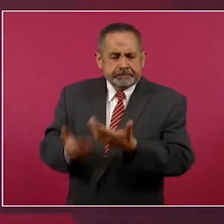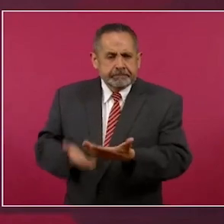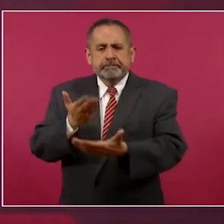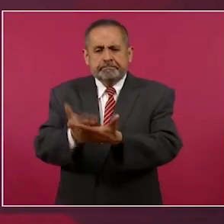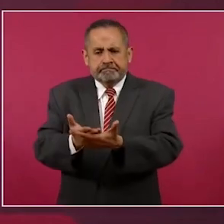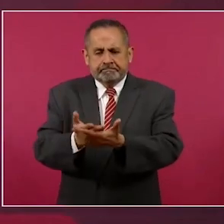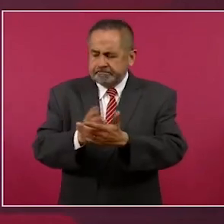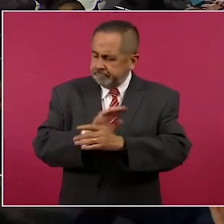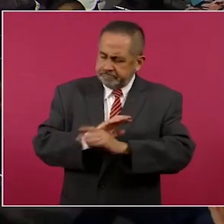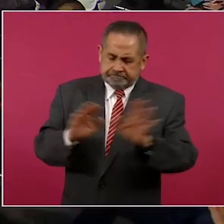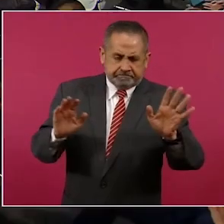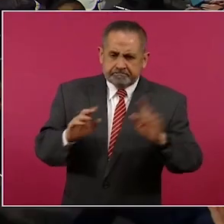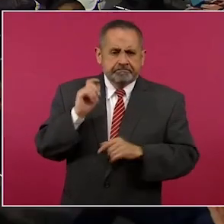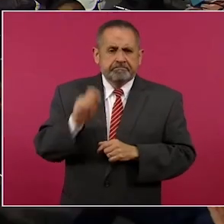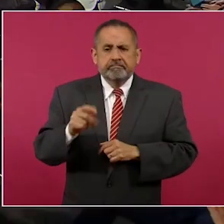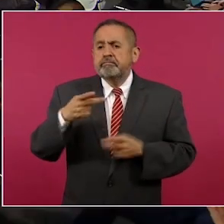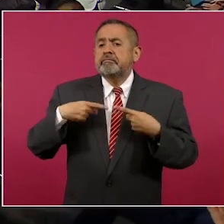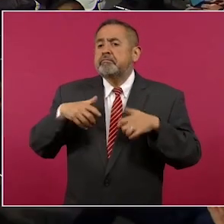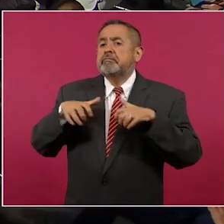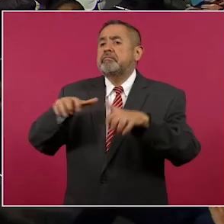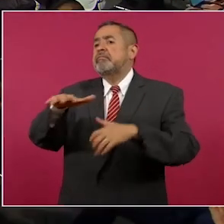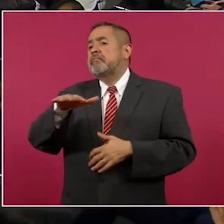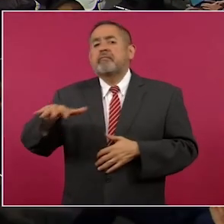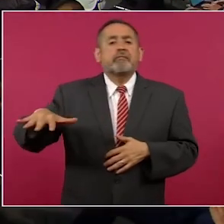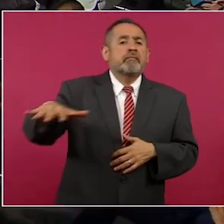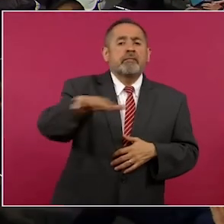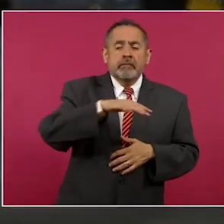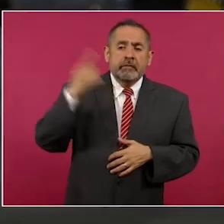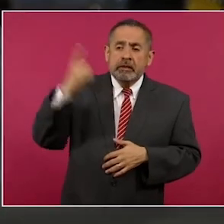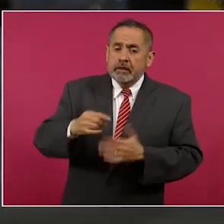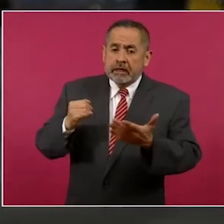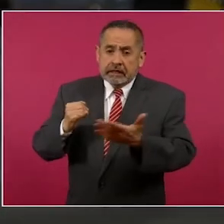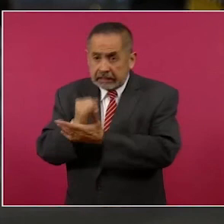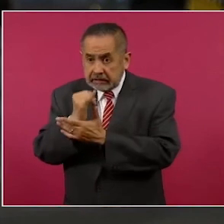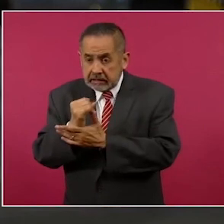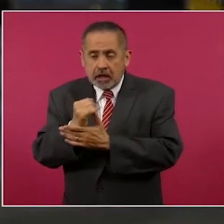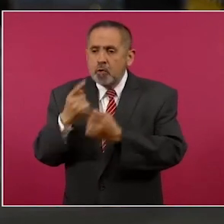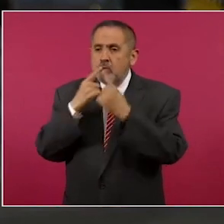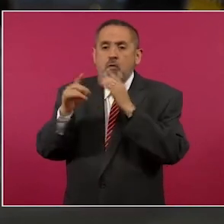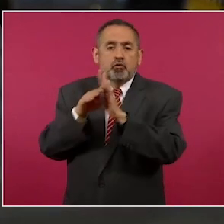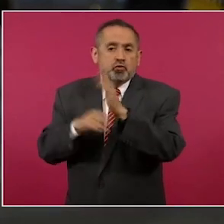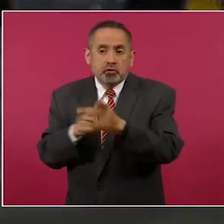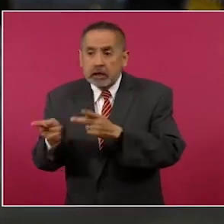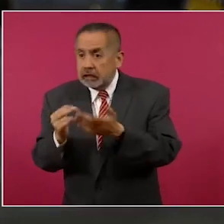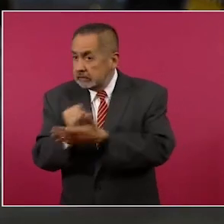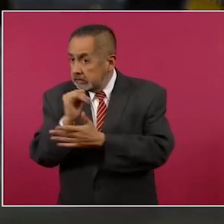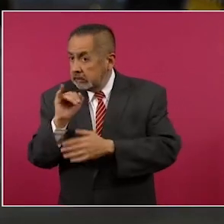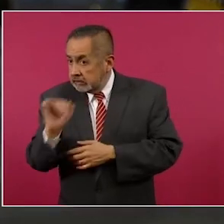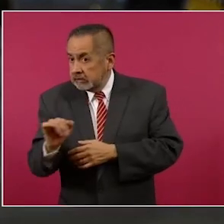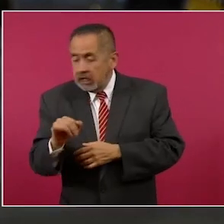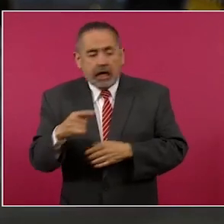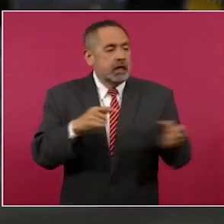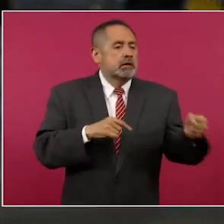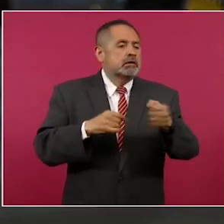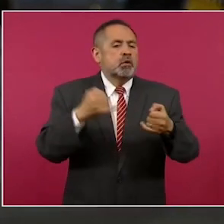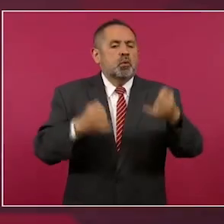si el pueblo de México lo decide en una consulta y para que esa